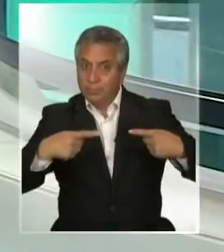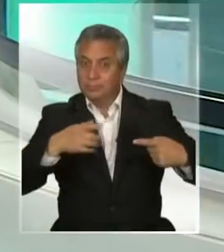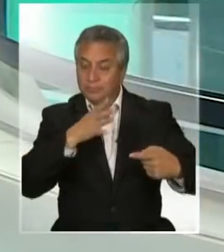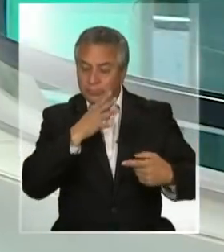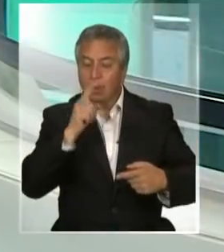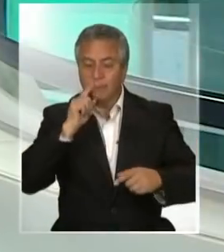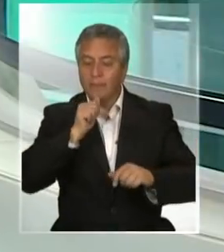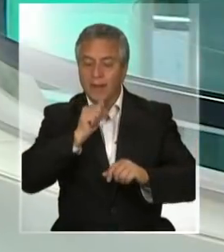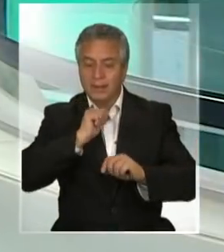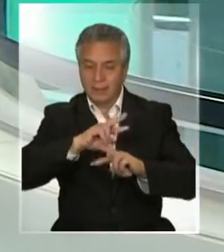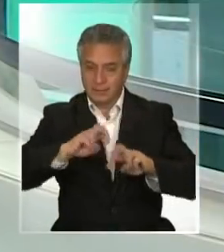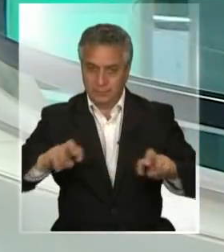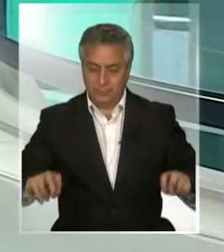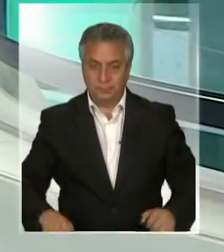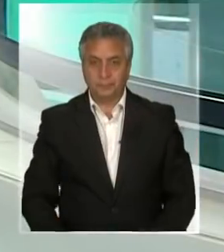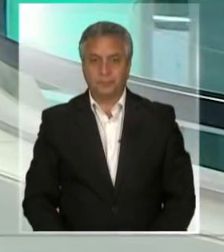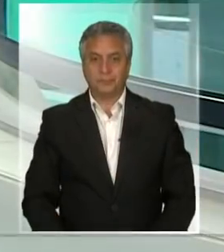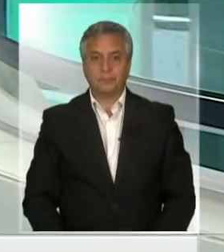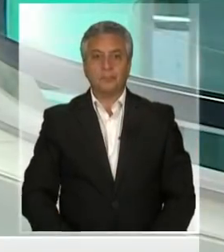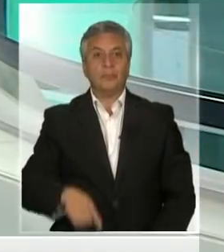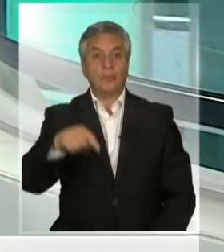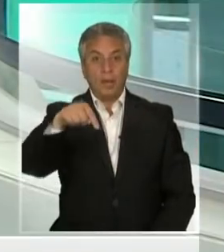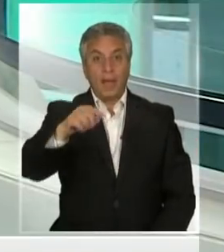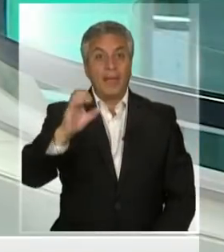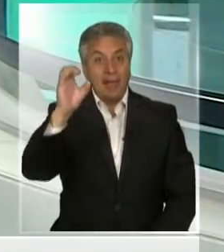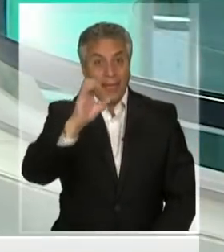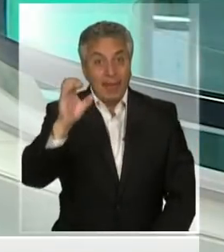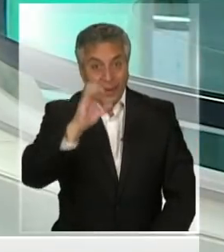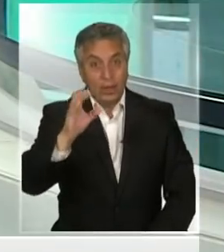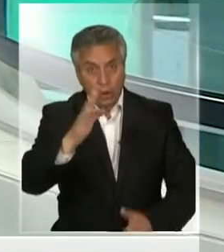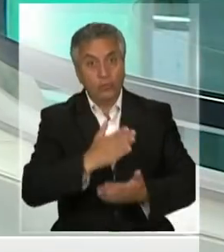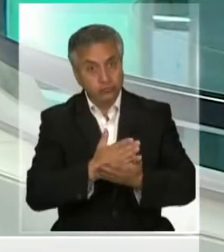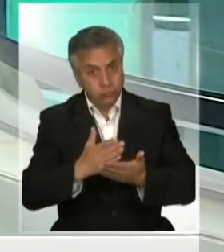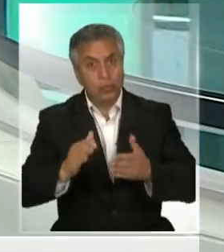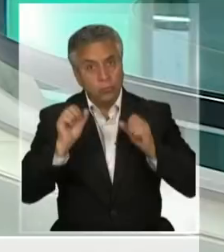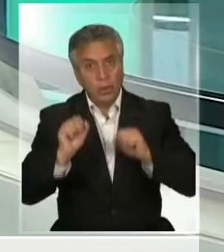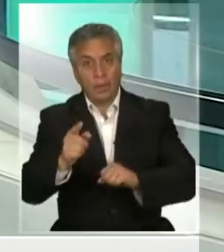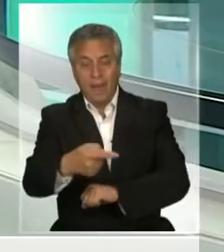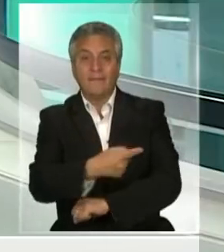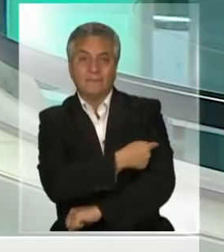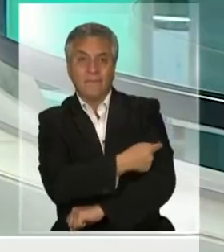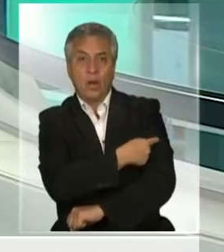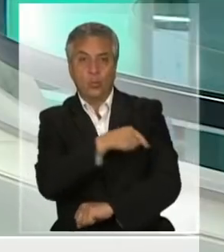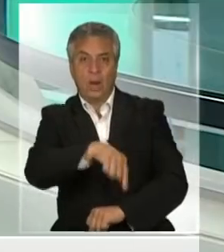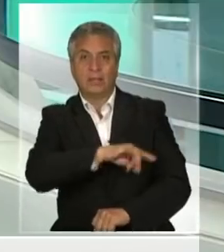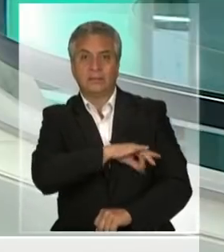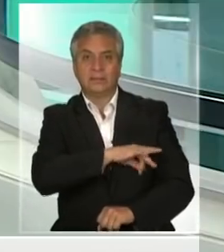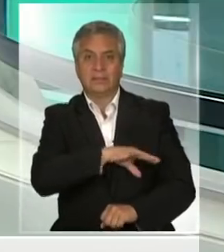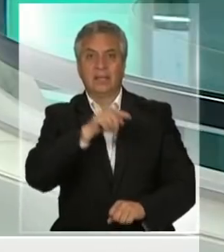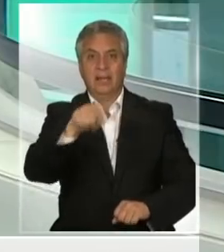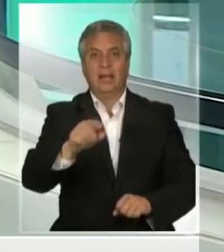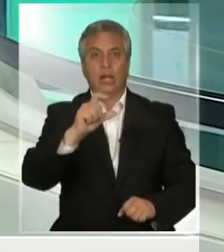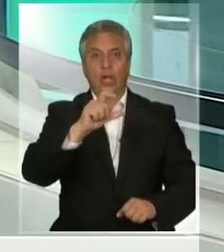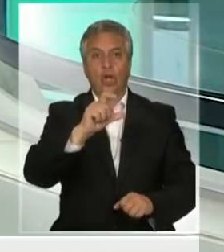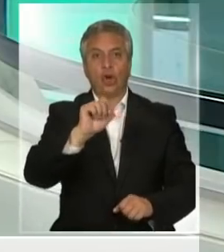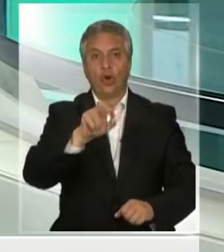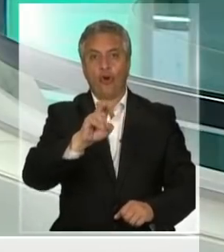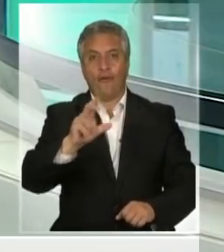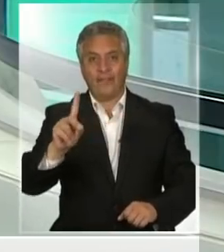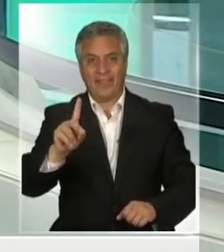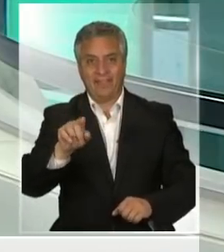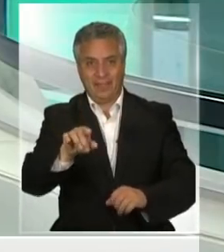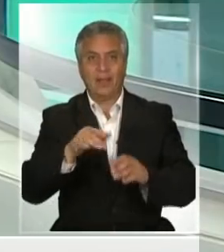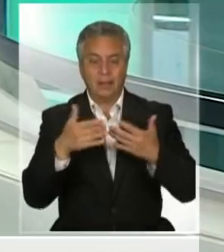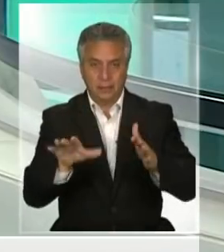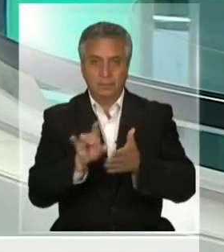A partir de enero podrían estar disponibles las primeras vacunas contra el COVID-19 en Chile. Se calcula que en total más de 40 millones de unidades